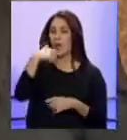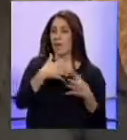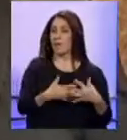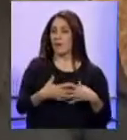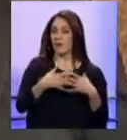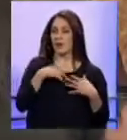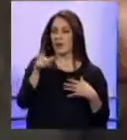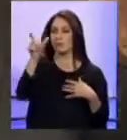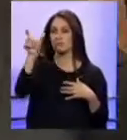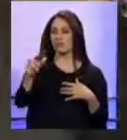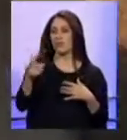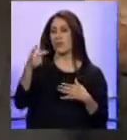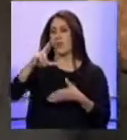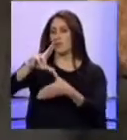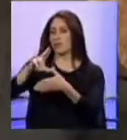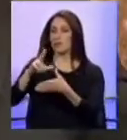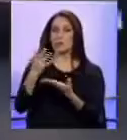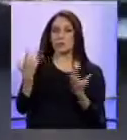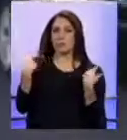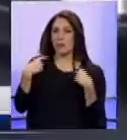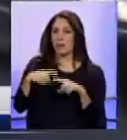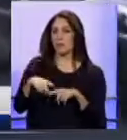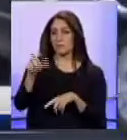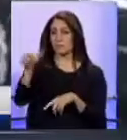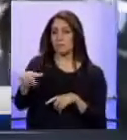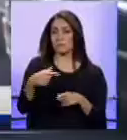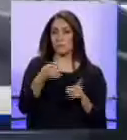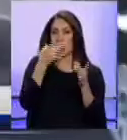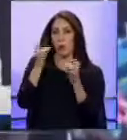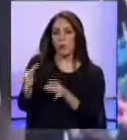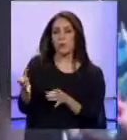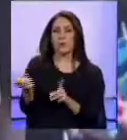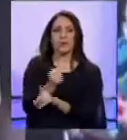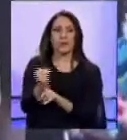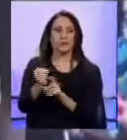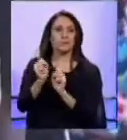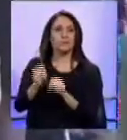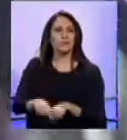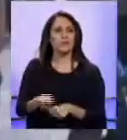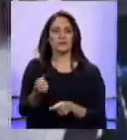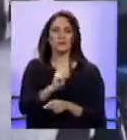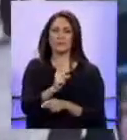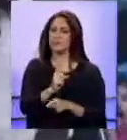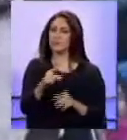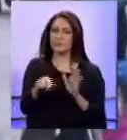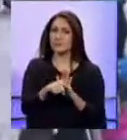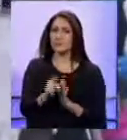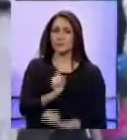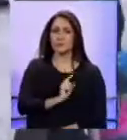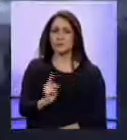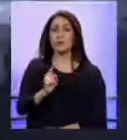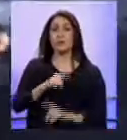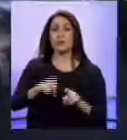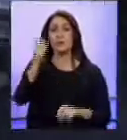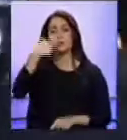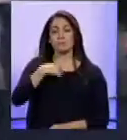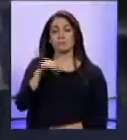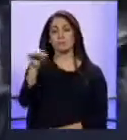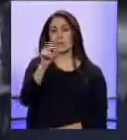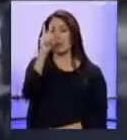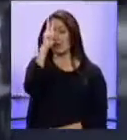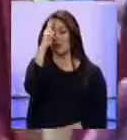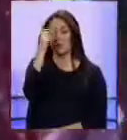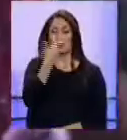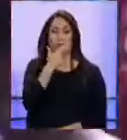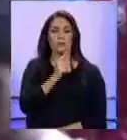real de si son realmente buenos o malos. Entre las recomendaciones a los compatriotas están el no conducir en estado de embriaguez, porque es